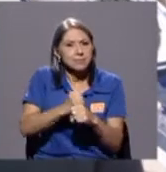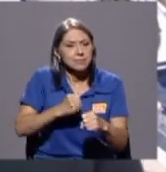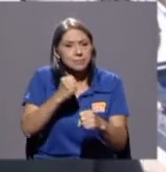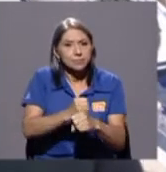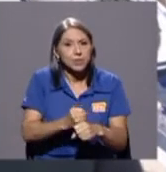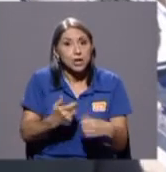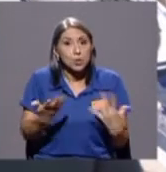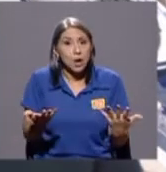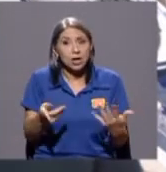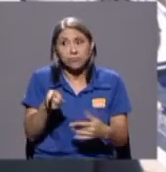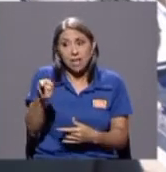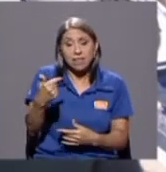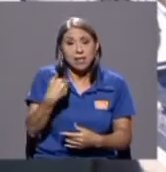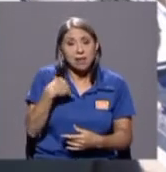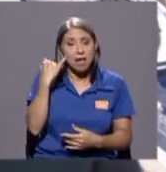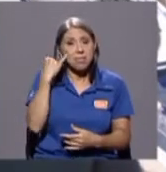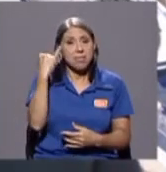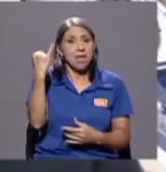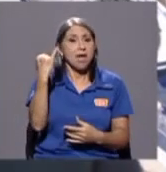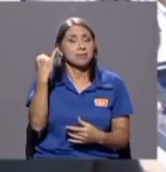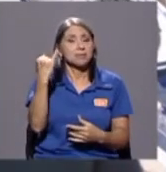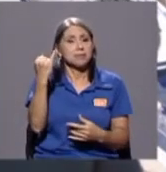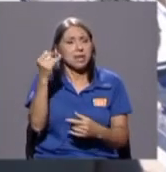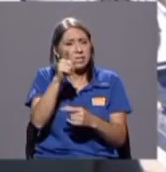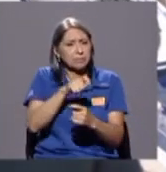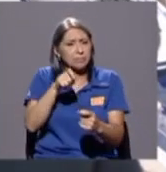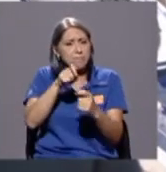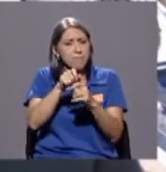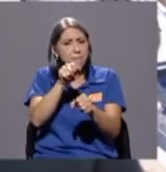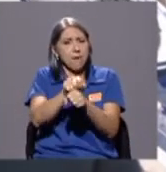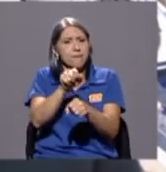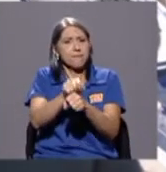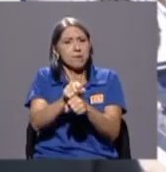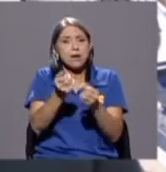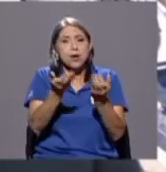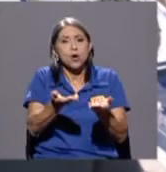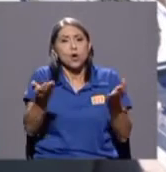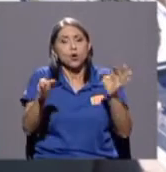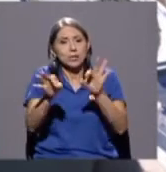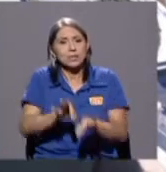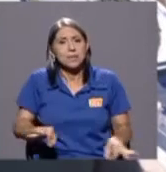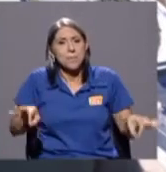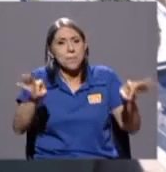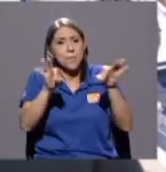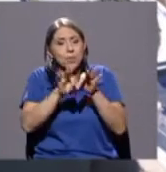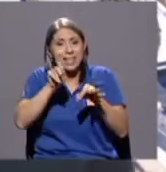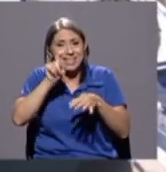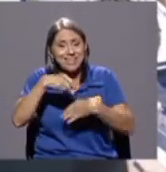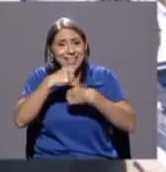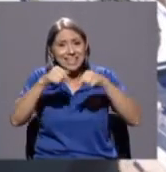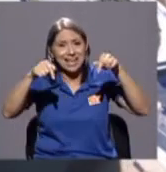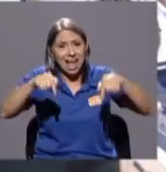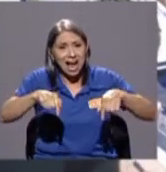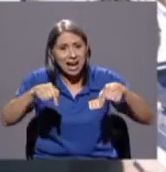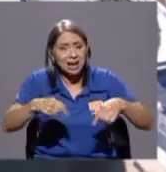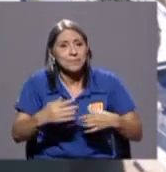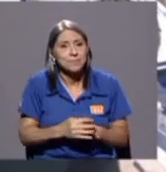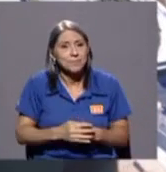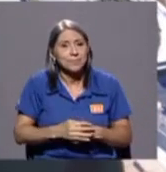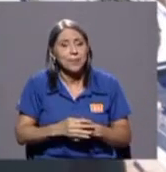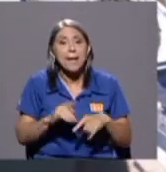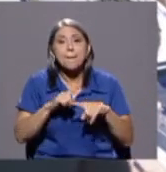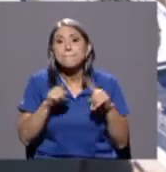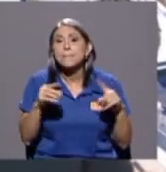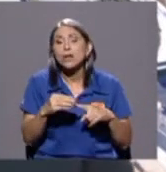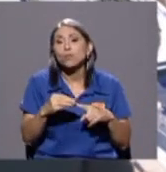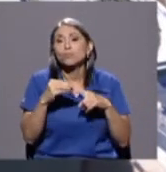él tenía ideas muy concretas de cosas importantes que había que hacer en este país pero sobre todo desde luego